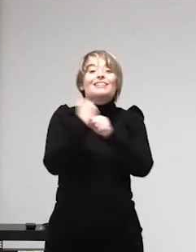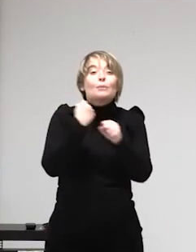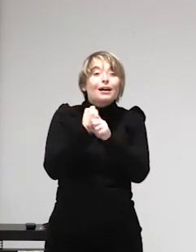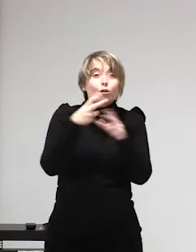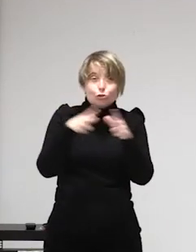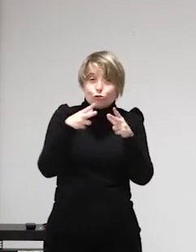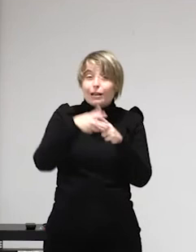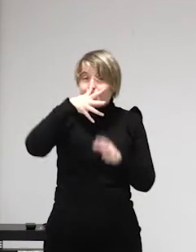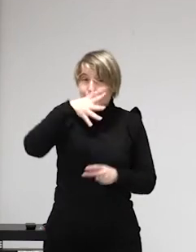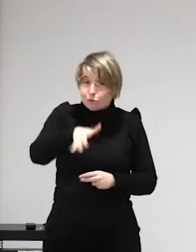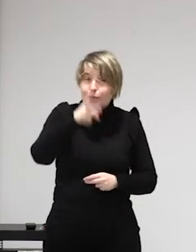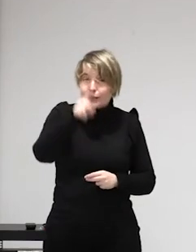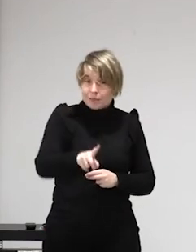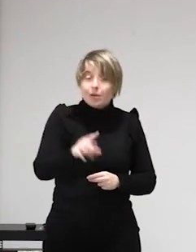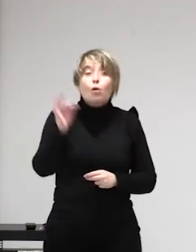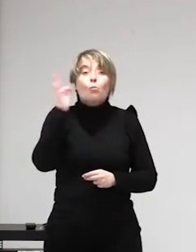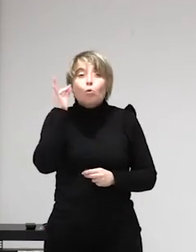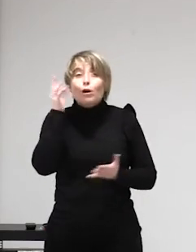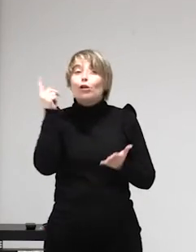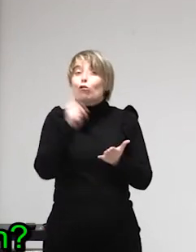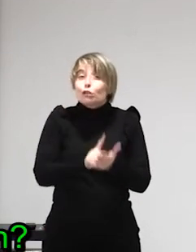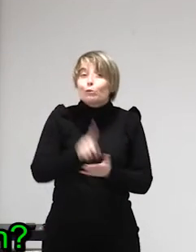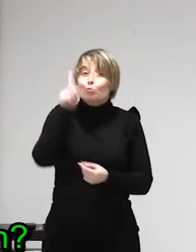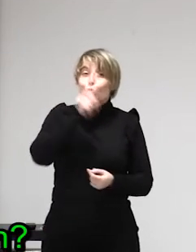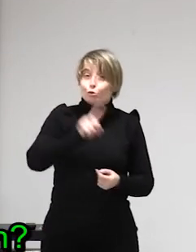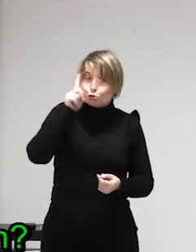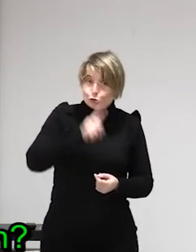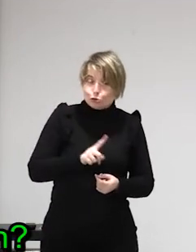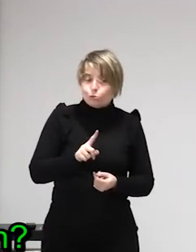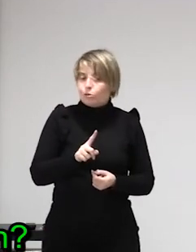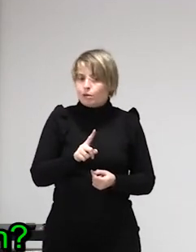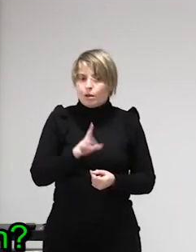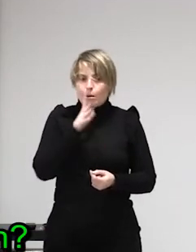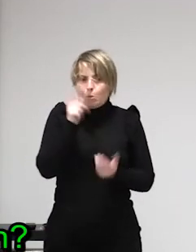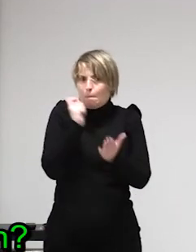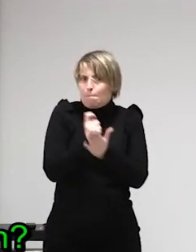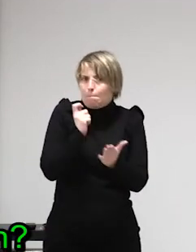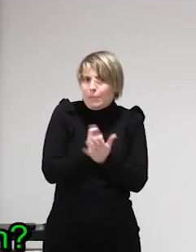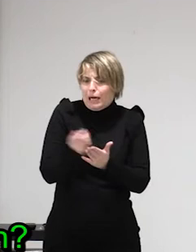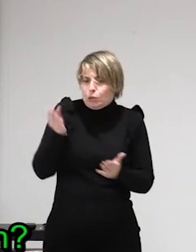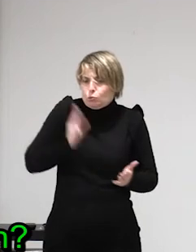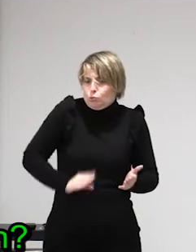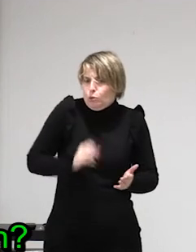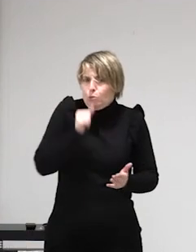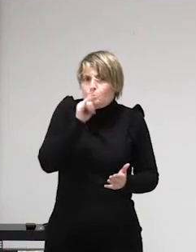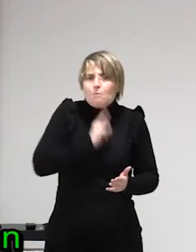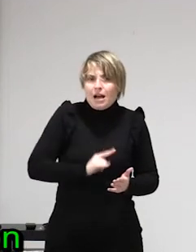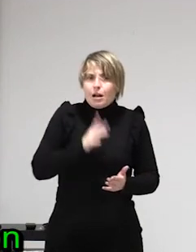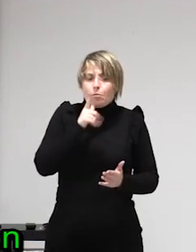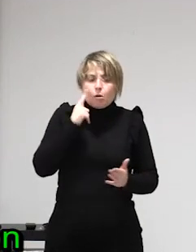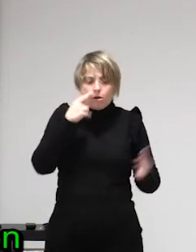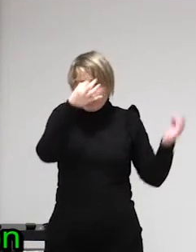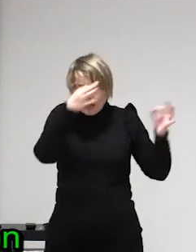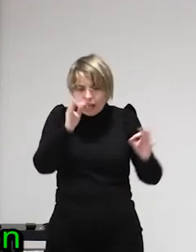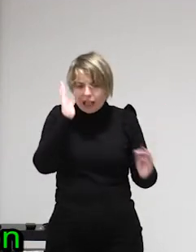oye la que quiera hacerlo no hay ningún problema pero también que sucede con esas familias en el país de origen no es que a